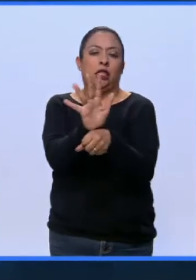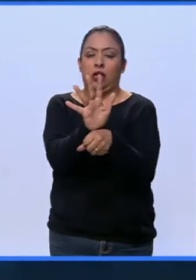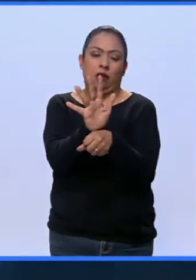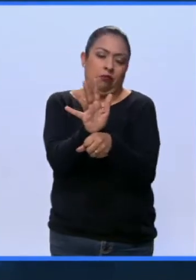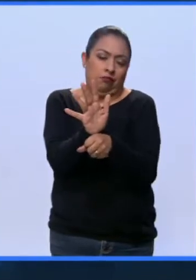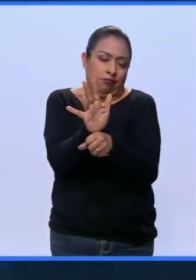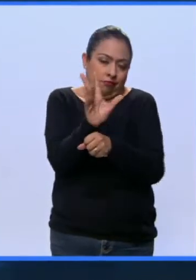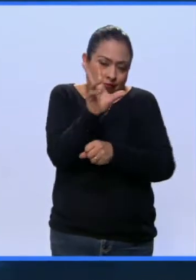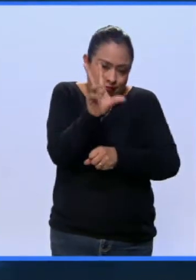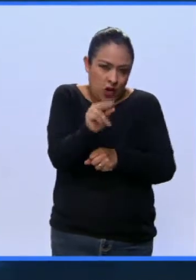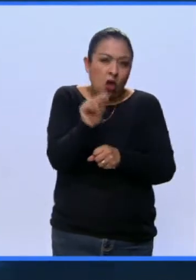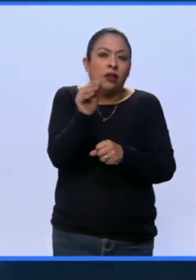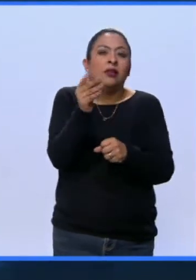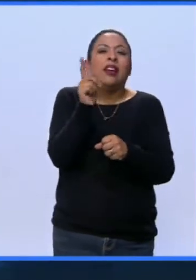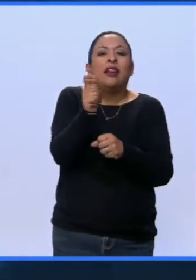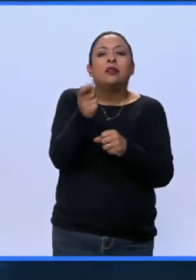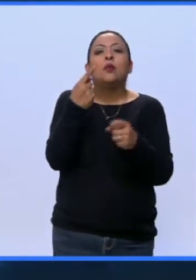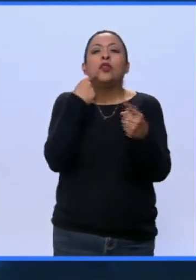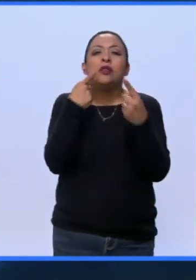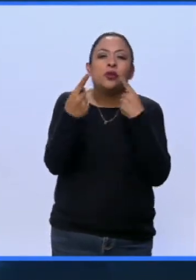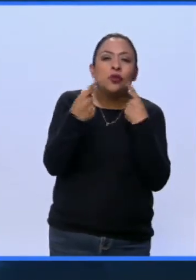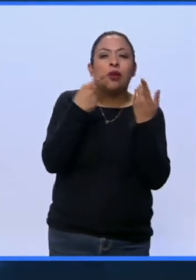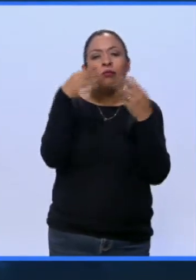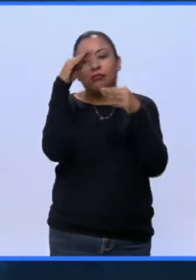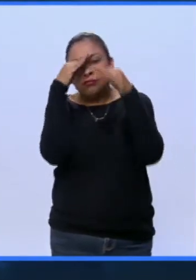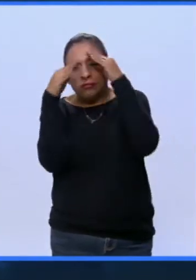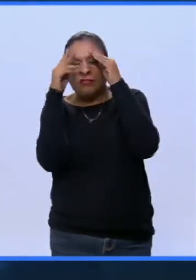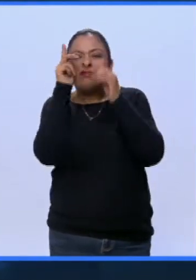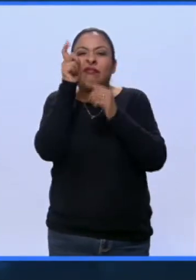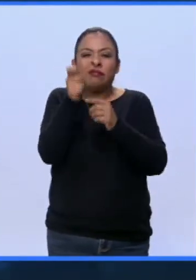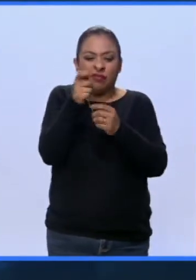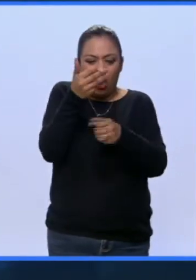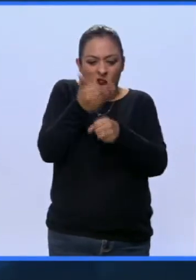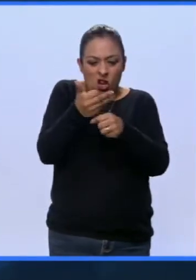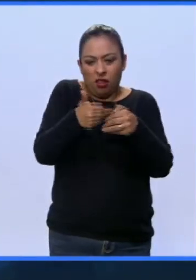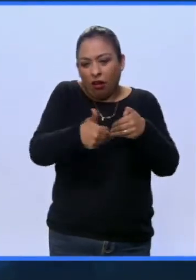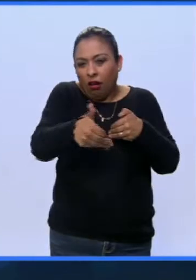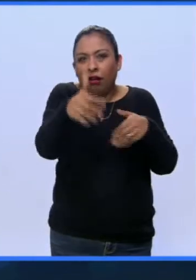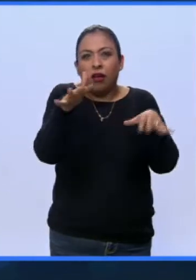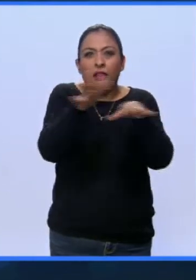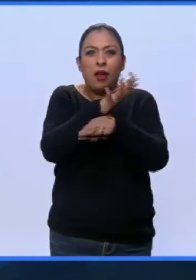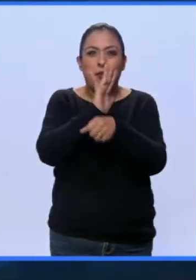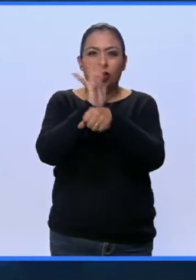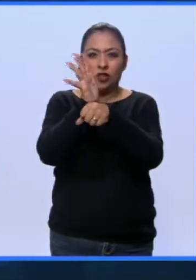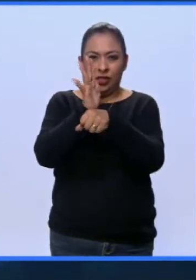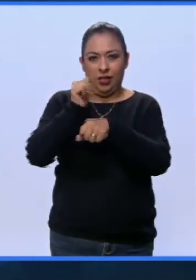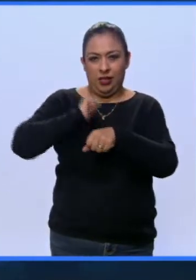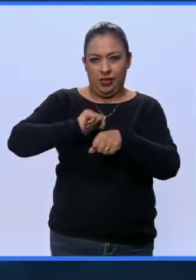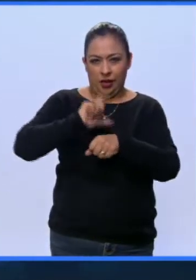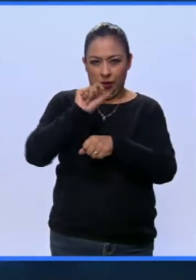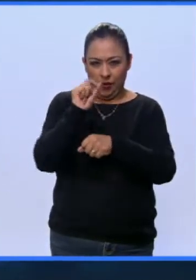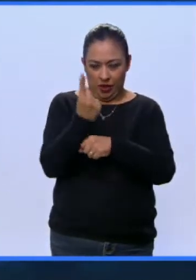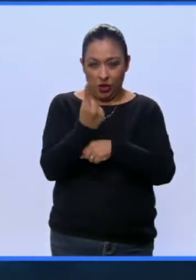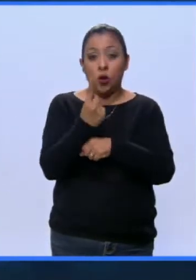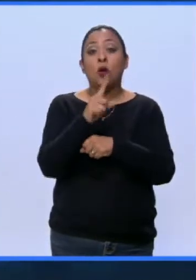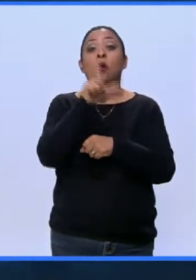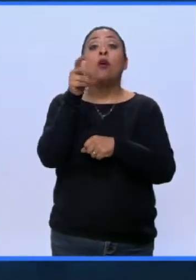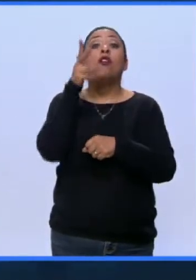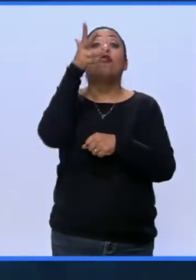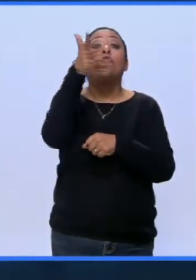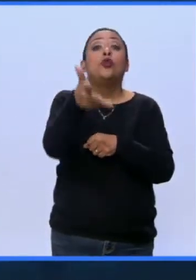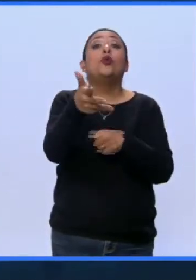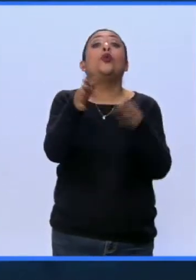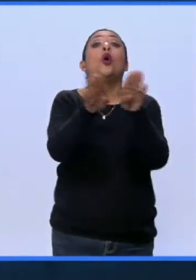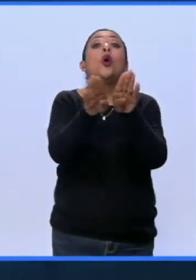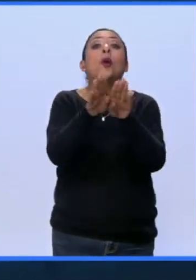una discusión, una reflexión sobre a dónde está yendo el cine en el siglo XXI y hacia dónde se dirige a partir de sus